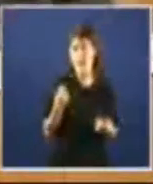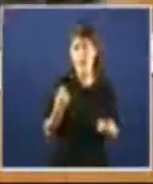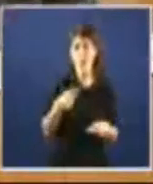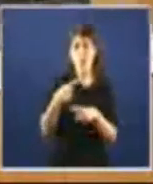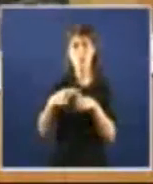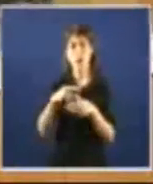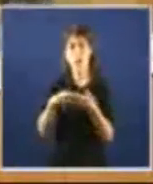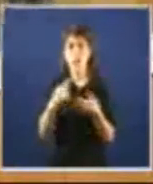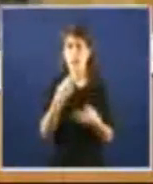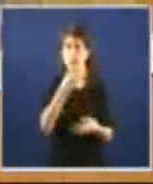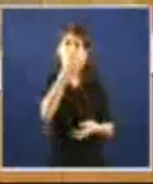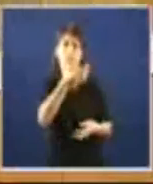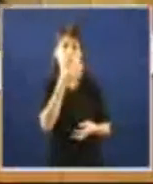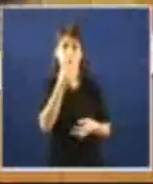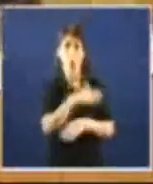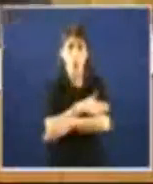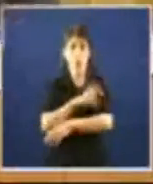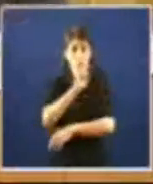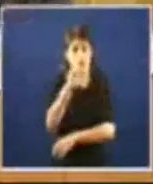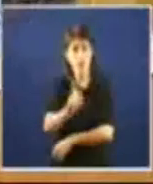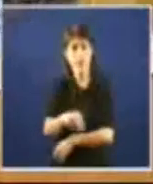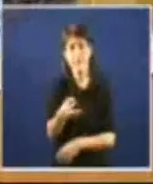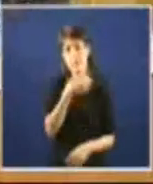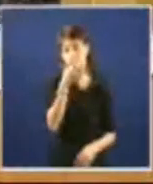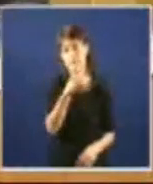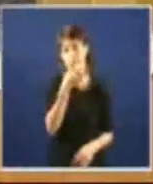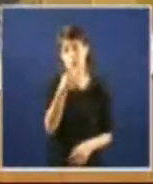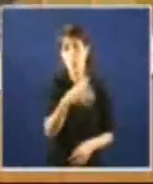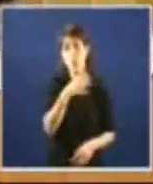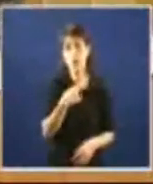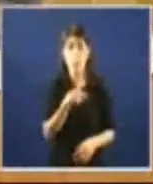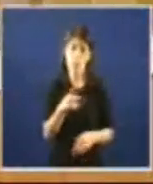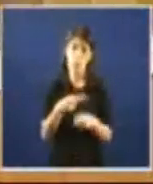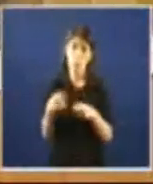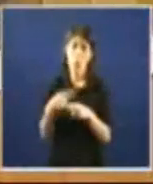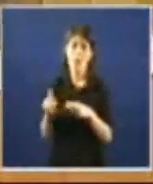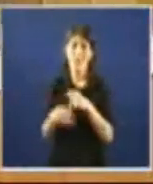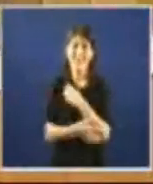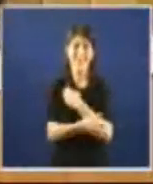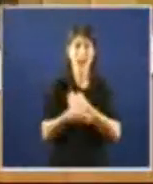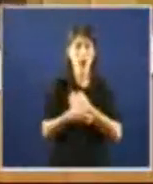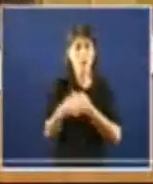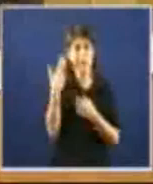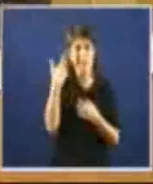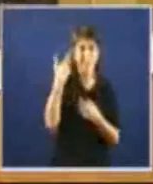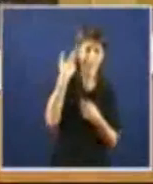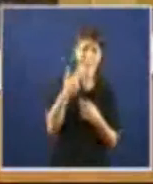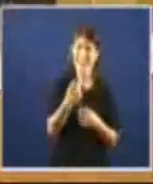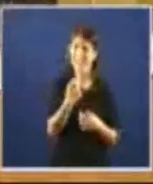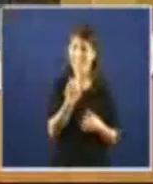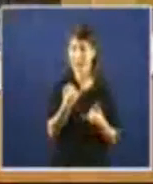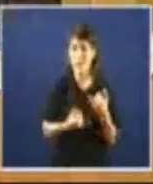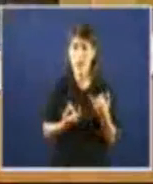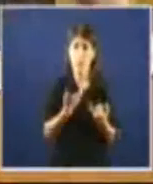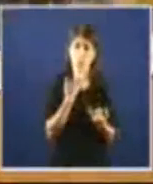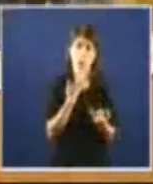todos os gobernos que pratican brutais políticas ultraliberais austericidas é que iso todo de consecuencia da crise da que sempre falan como se tratara dunha